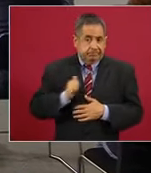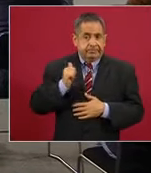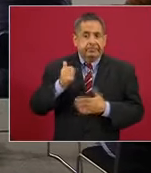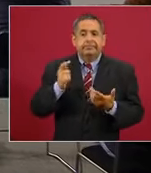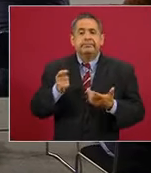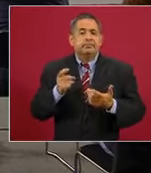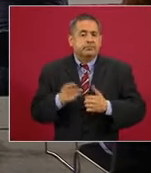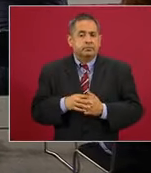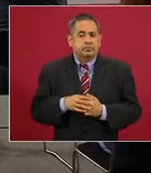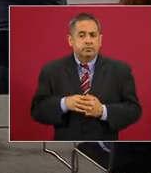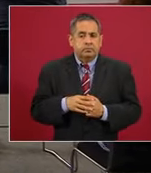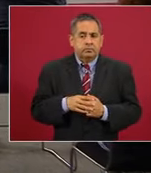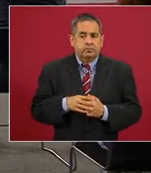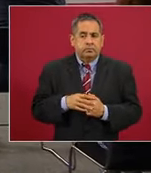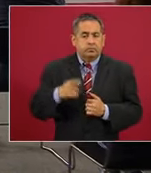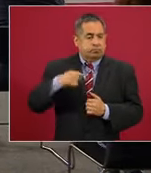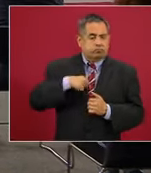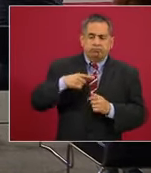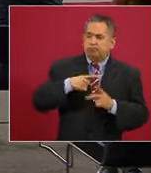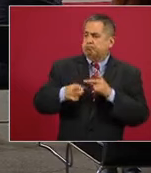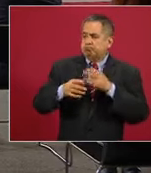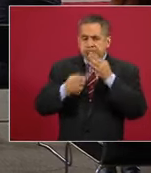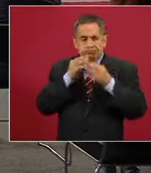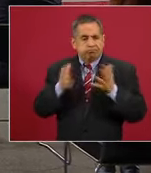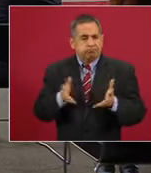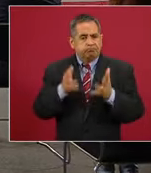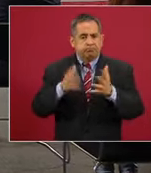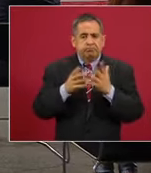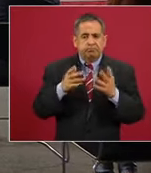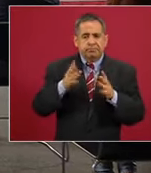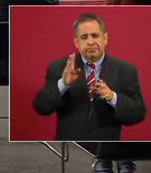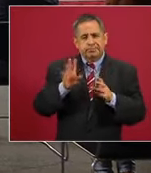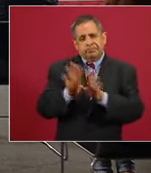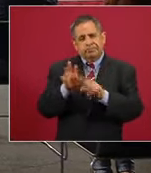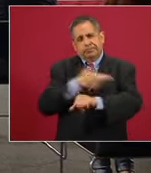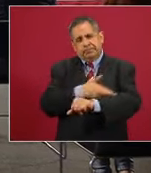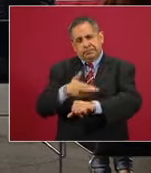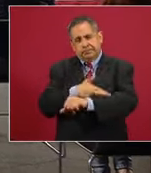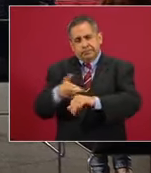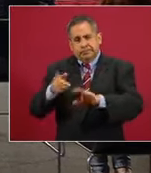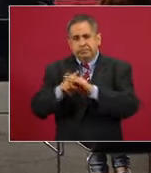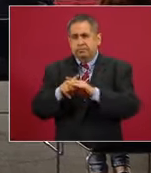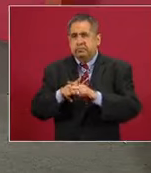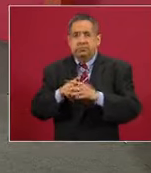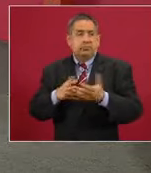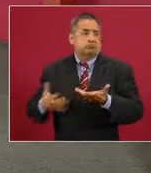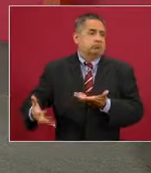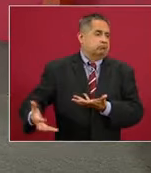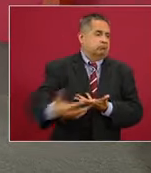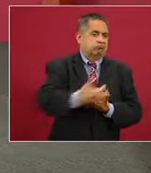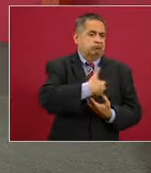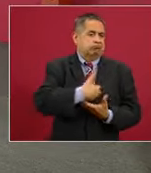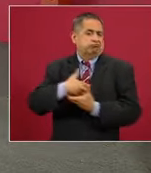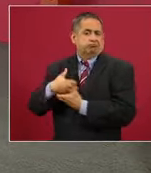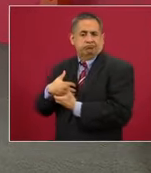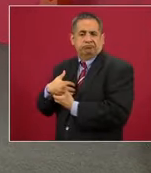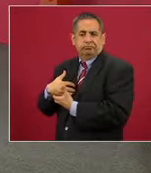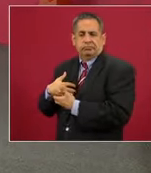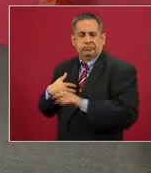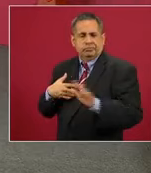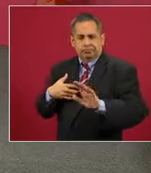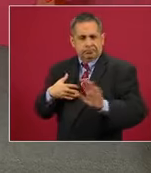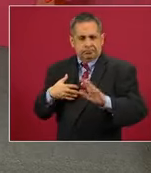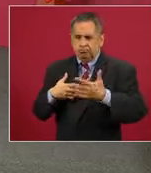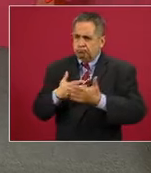fuimos promotores de este mecanismo de no acaparamiento a nivel